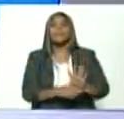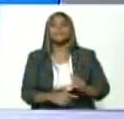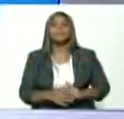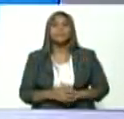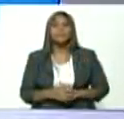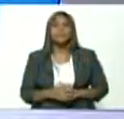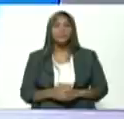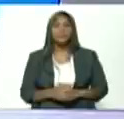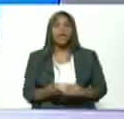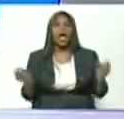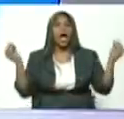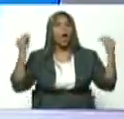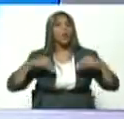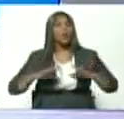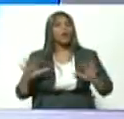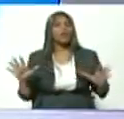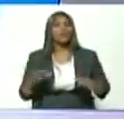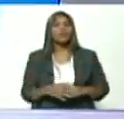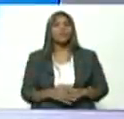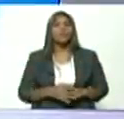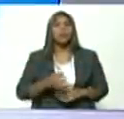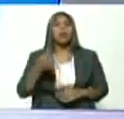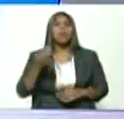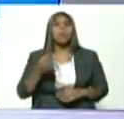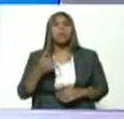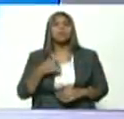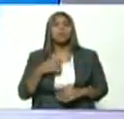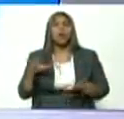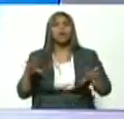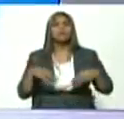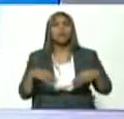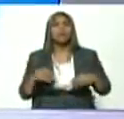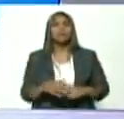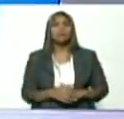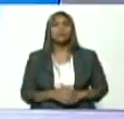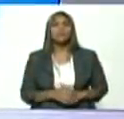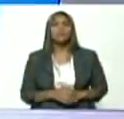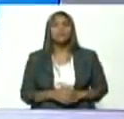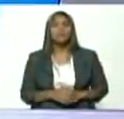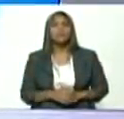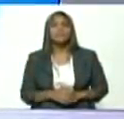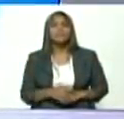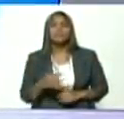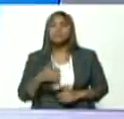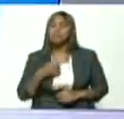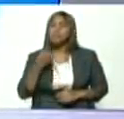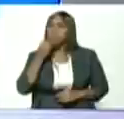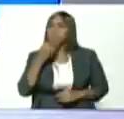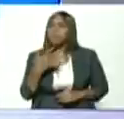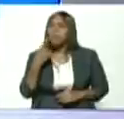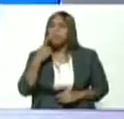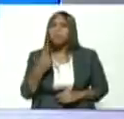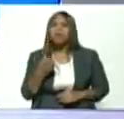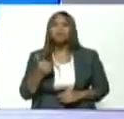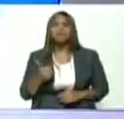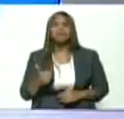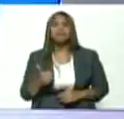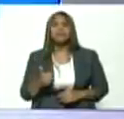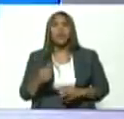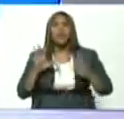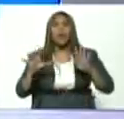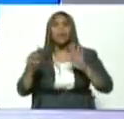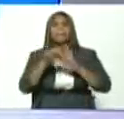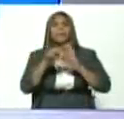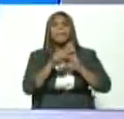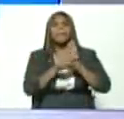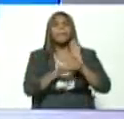de acuerdo verdaderamente de acuerdo me parece extraordinario estos nueve puntos de